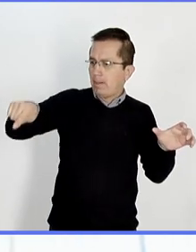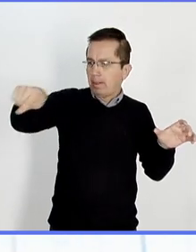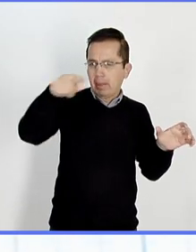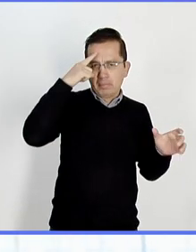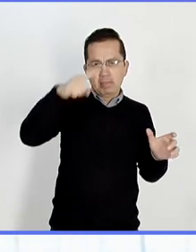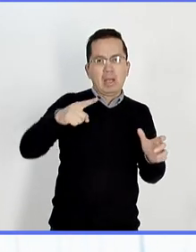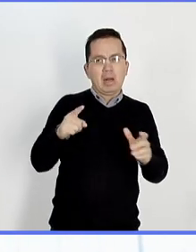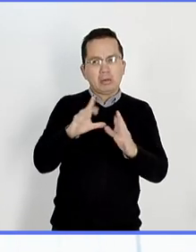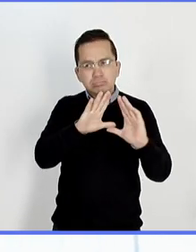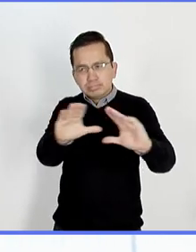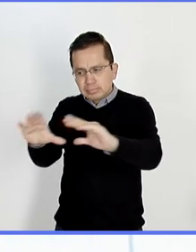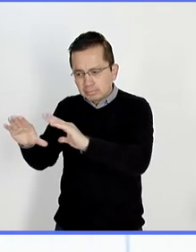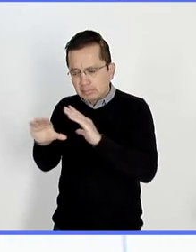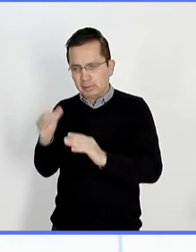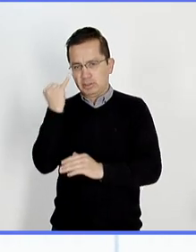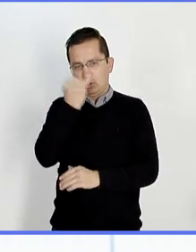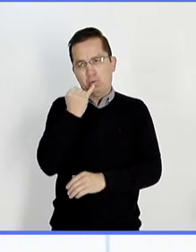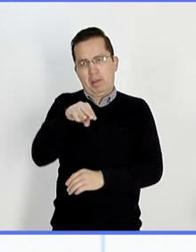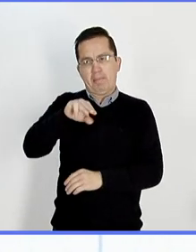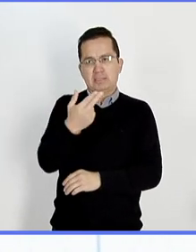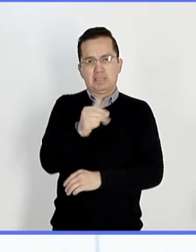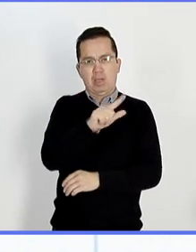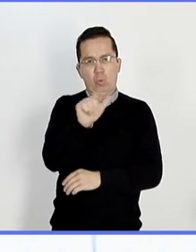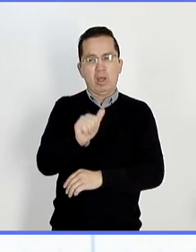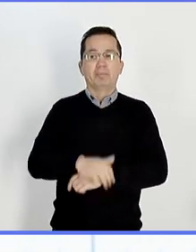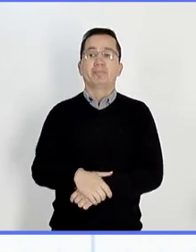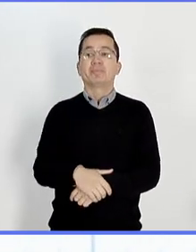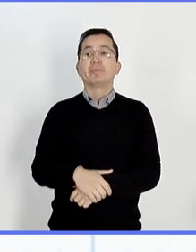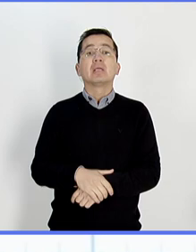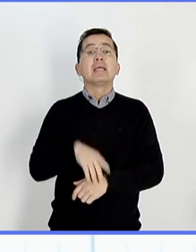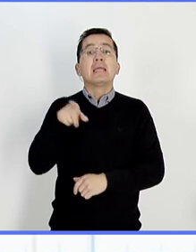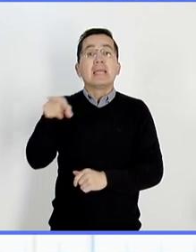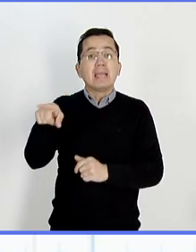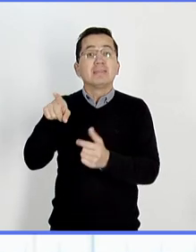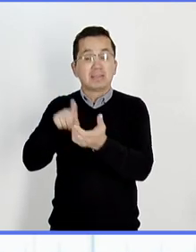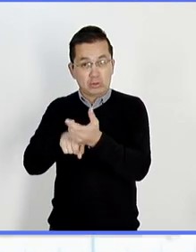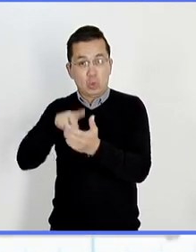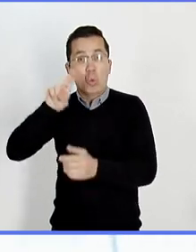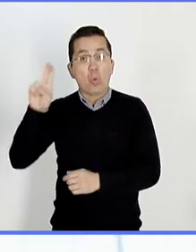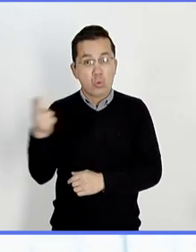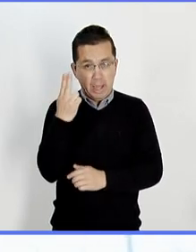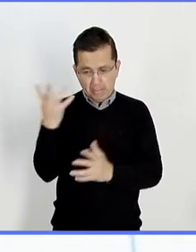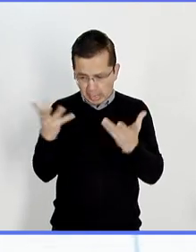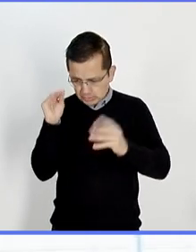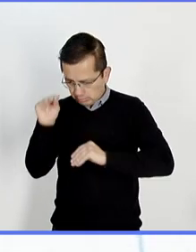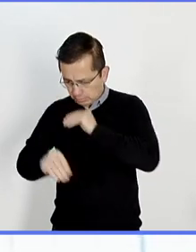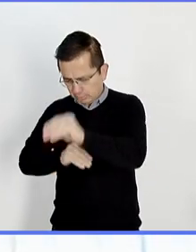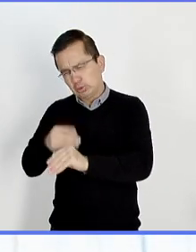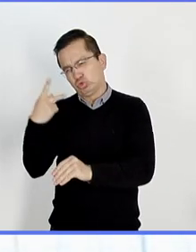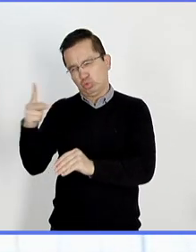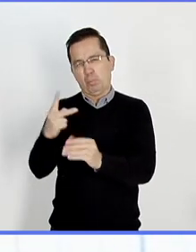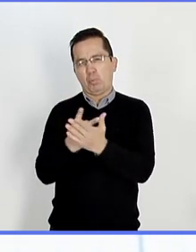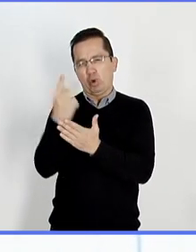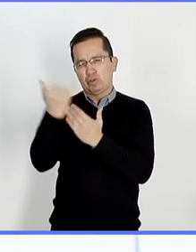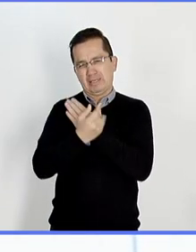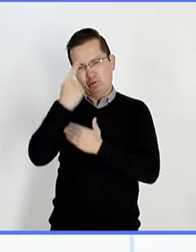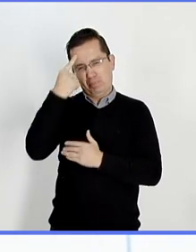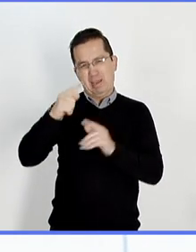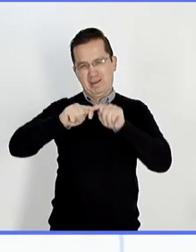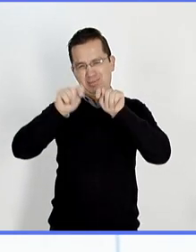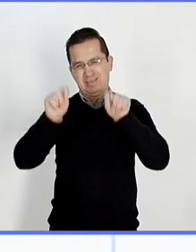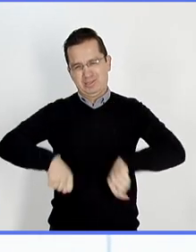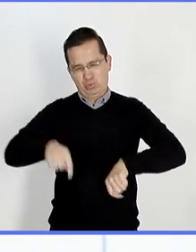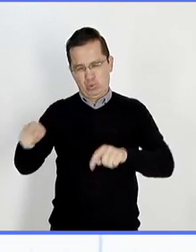alejadas. Desarrollada en la UNAM como proyecto para titularse en la carrera de ingeniería mecatrónica, esta app le debe